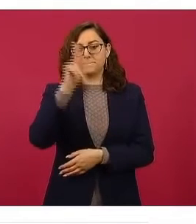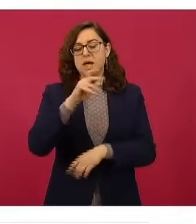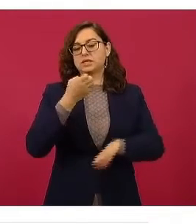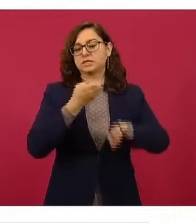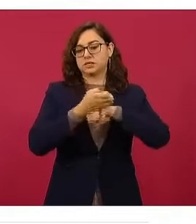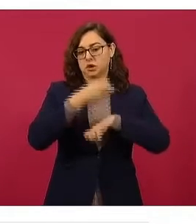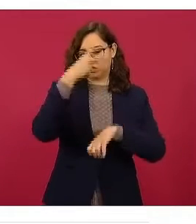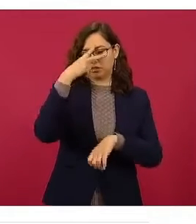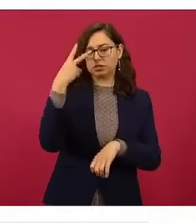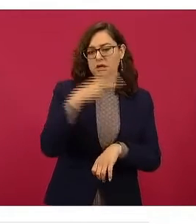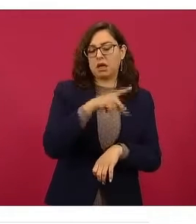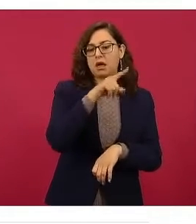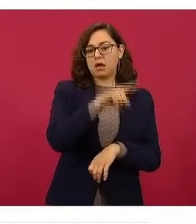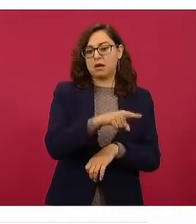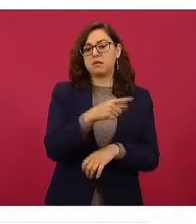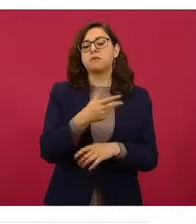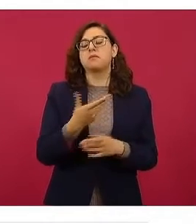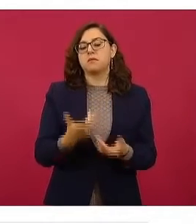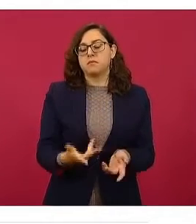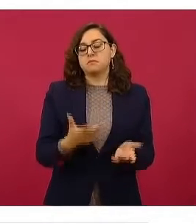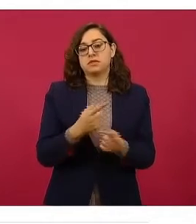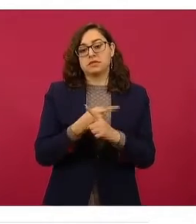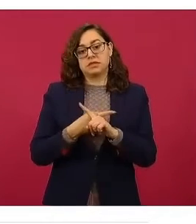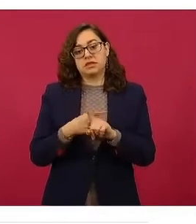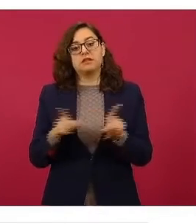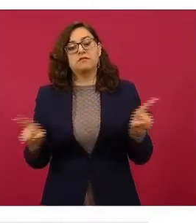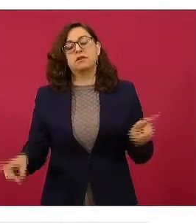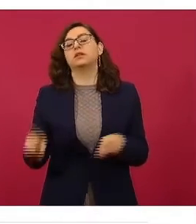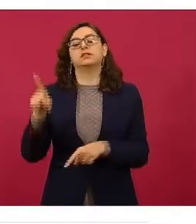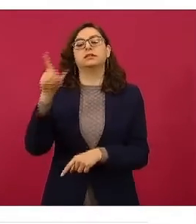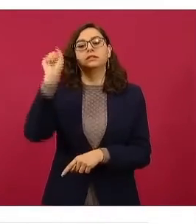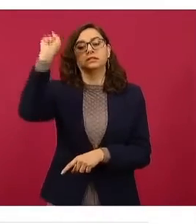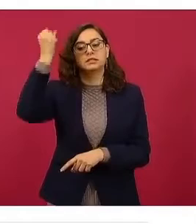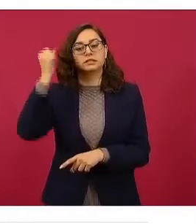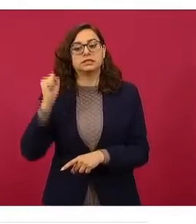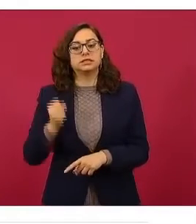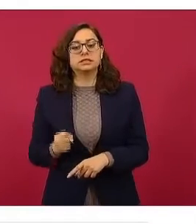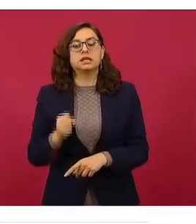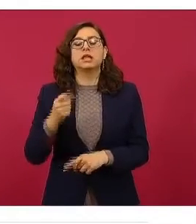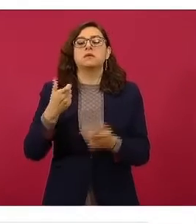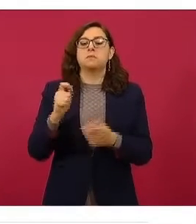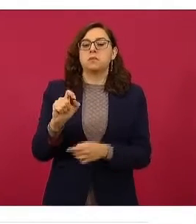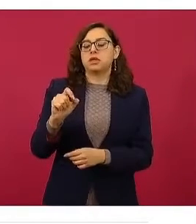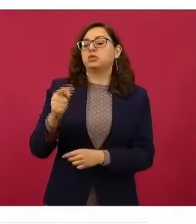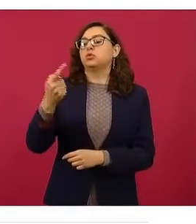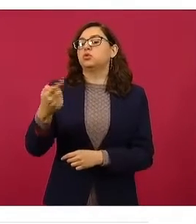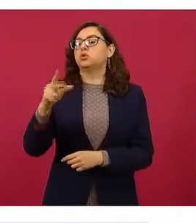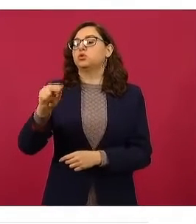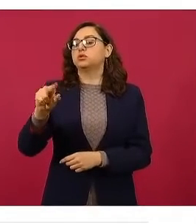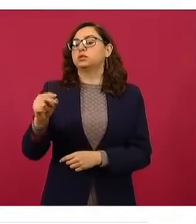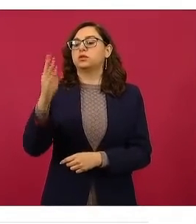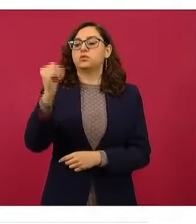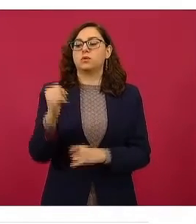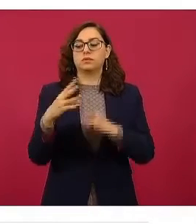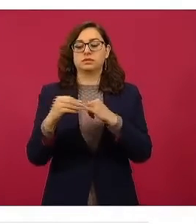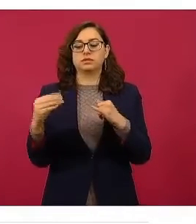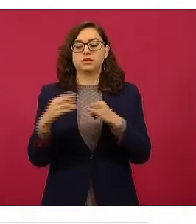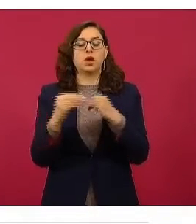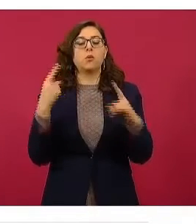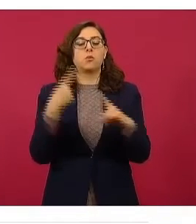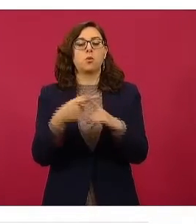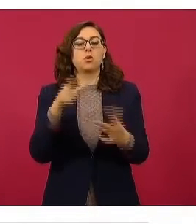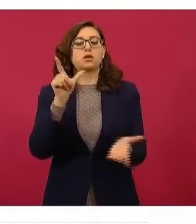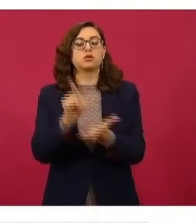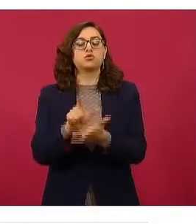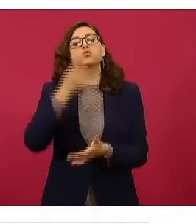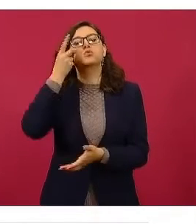comparado con franquicia Pemex en Mazatlán, Sinaloa, con un precio al público de 21 pesos 89 centavos por litro,